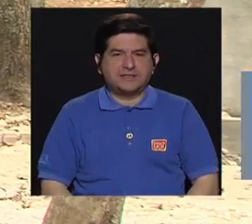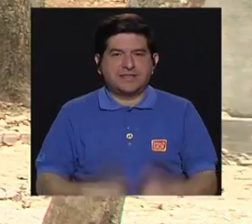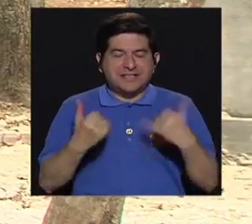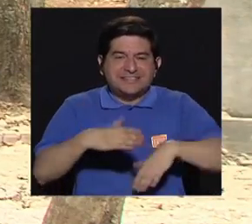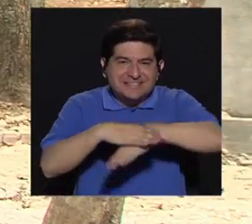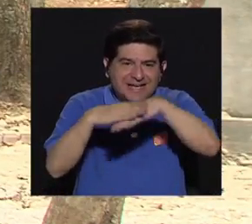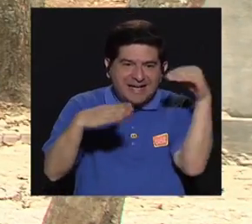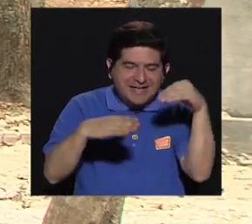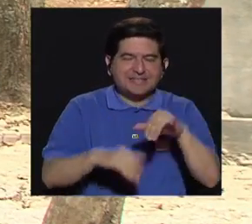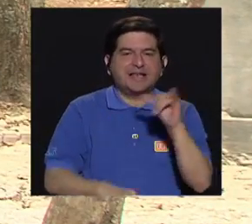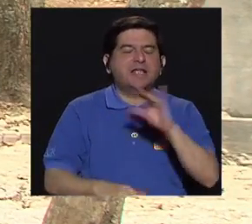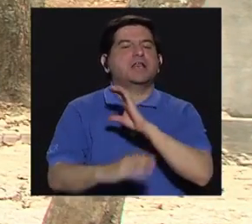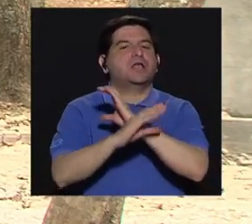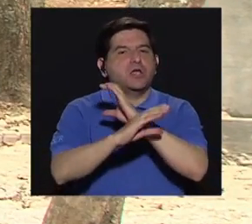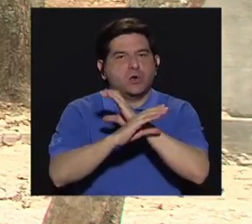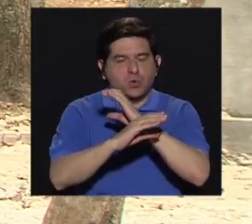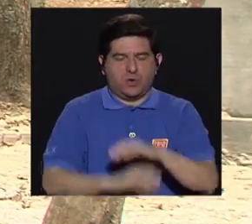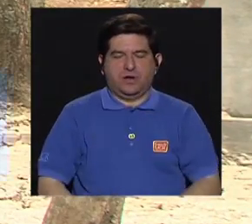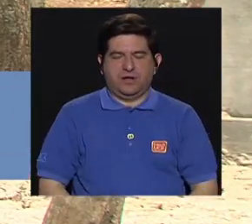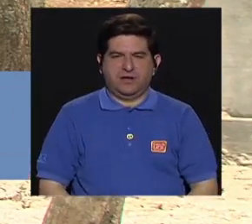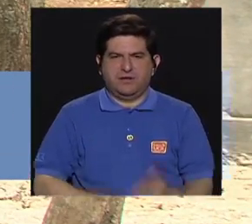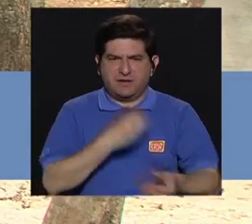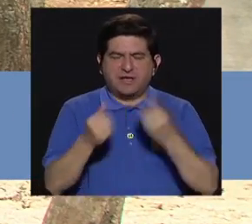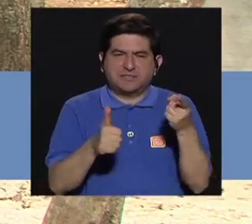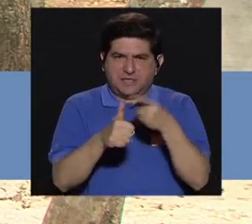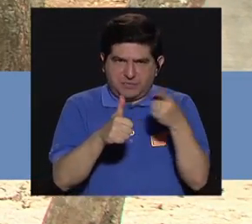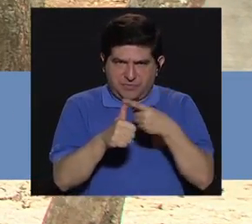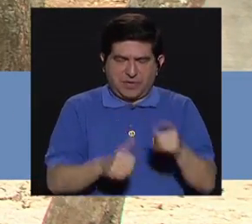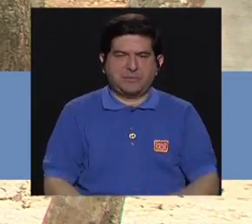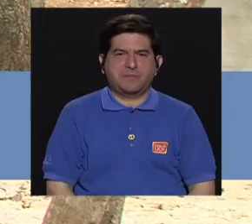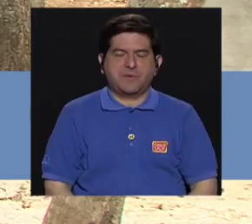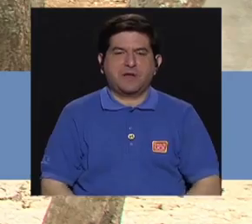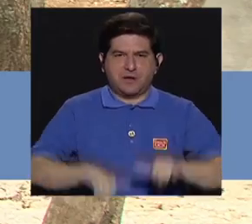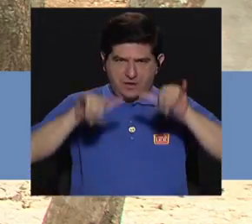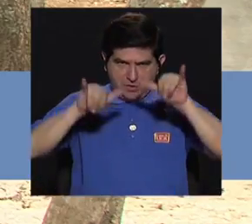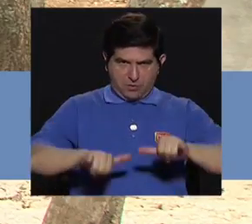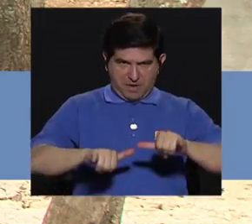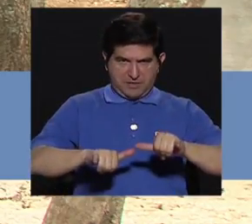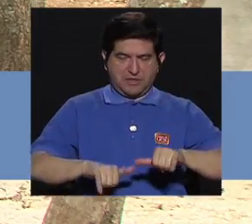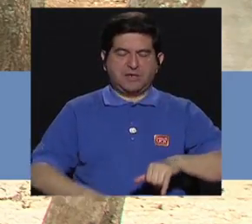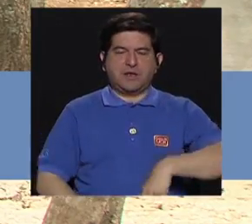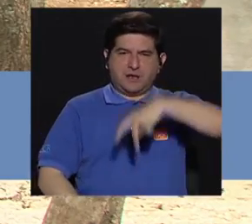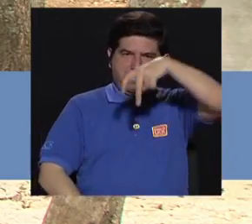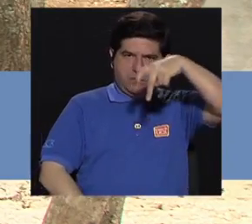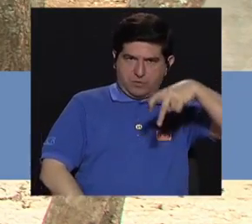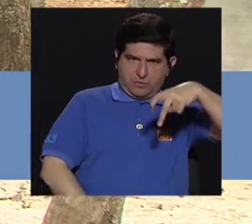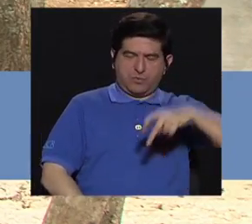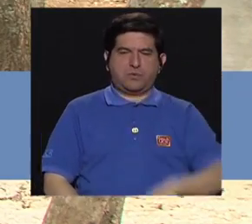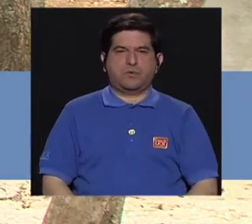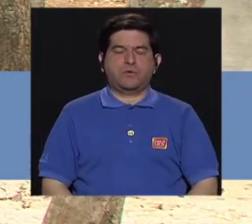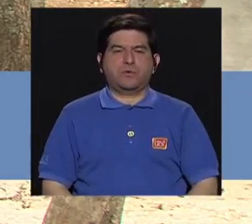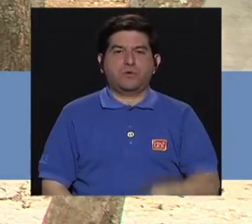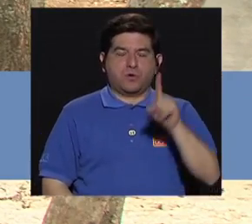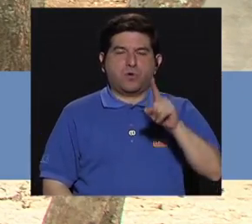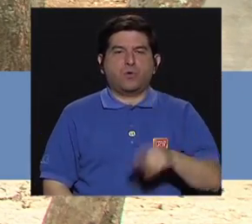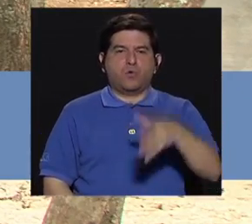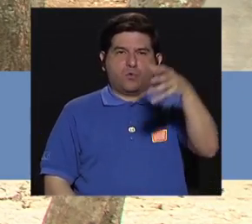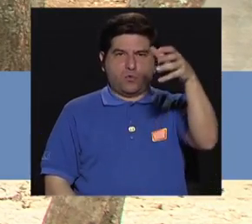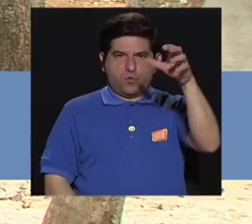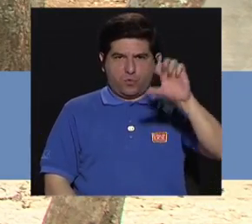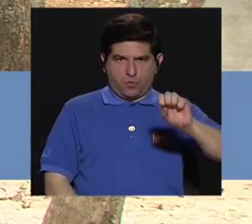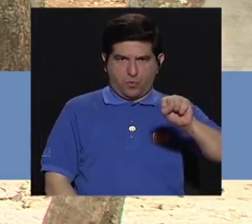Es importante que al bajarse de la máquina tengamos los mismos cuidados. Entonces lo que tenemos que hacer es primero, estabilizamos, nos quedamos de uno de los lados,